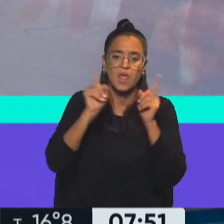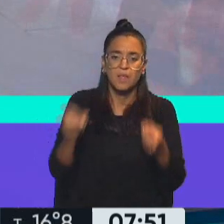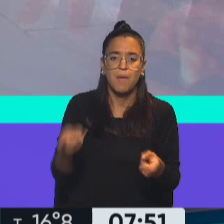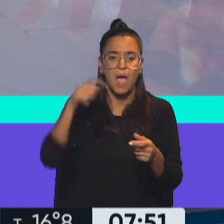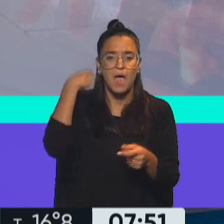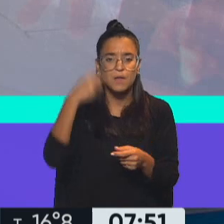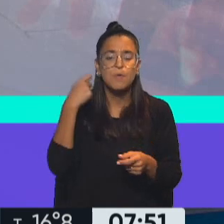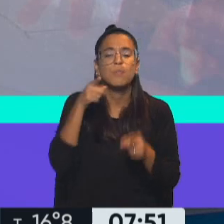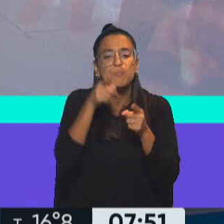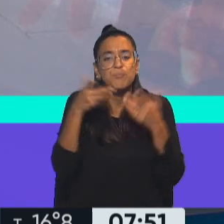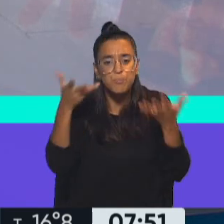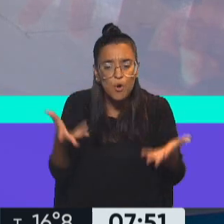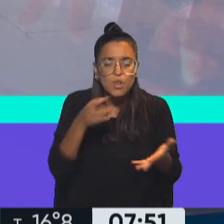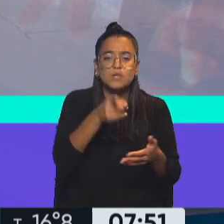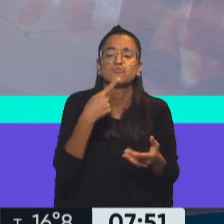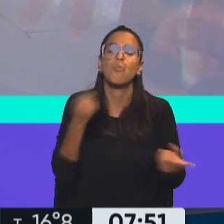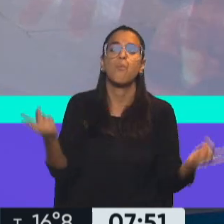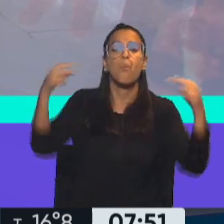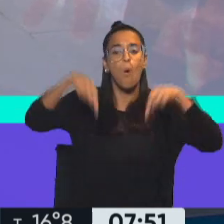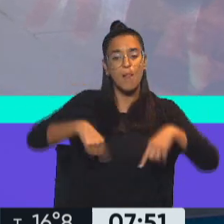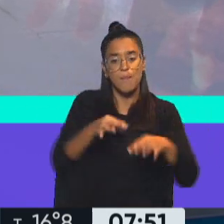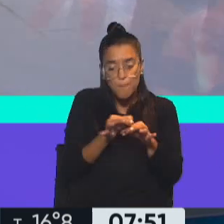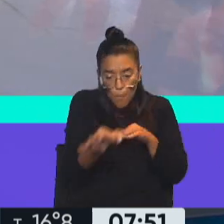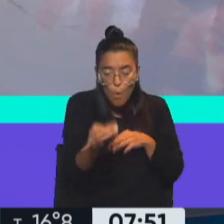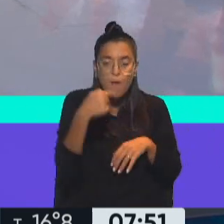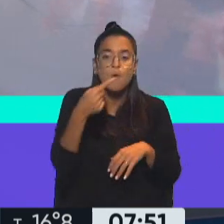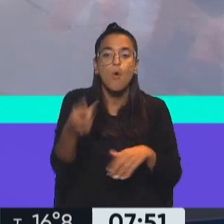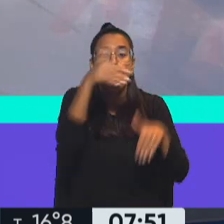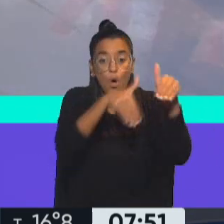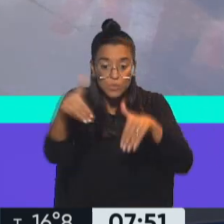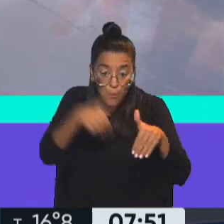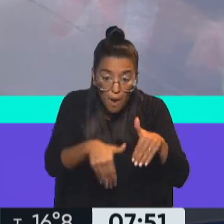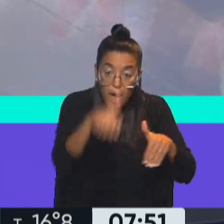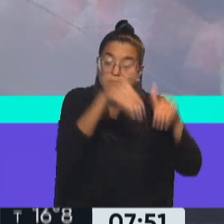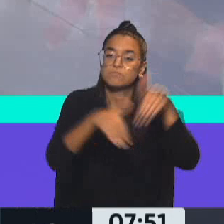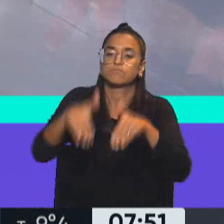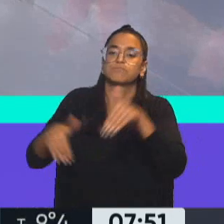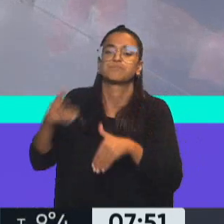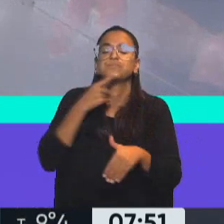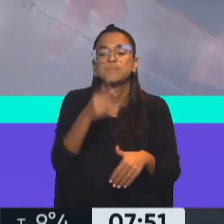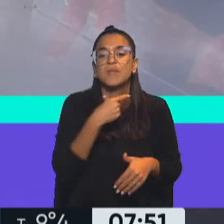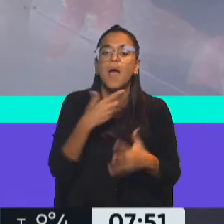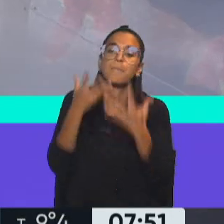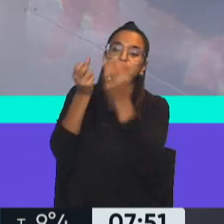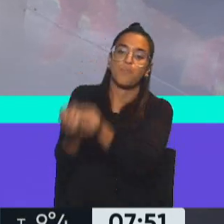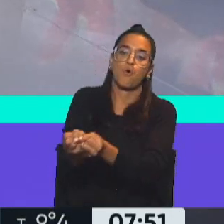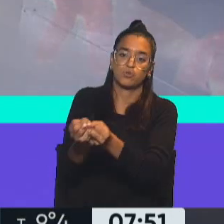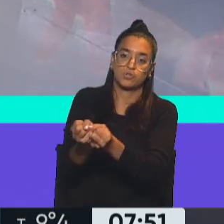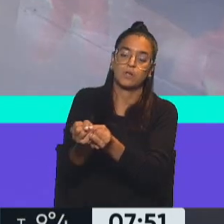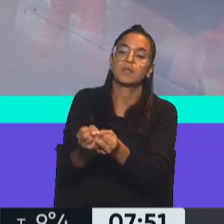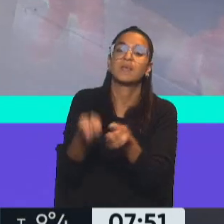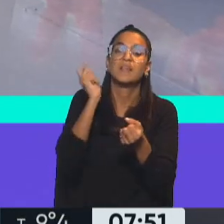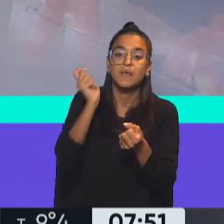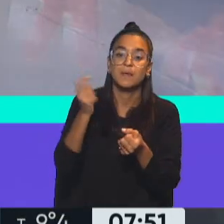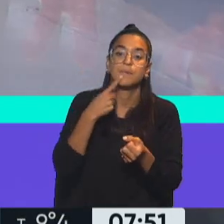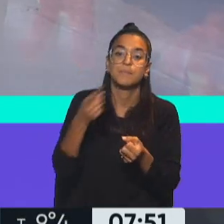los animales. Es por eso que ella vuelve a ese pueblo, se va a hacer esa votación y lo más importante es que quien apoya a la minera es nada más